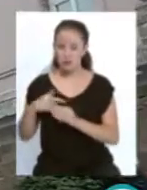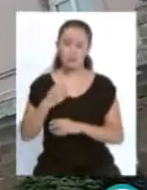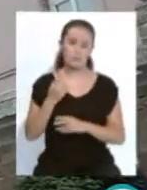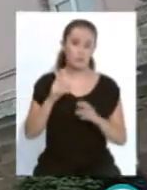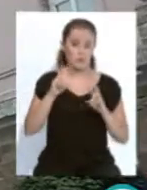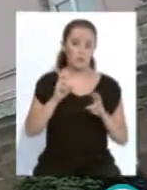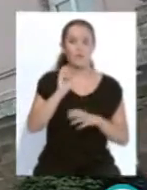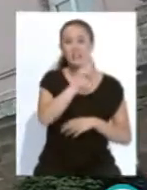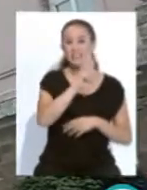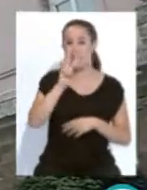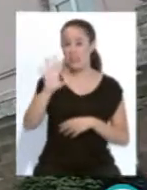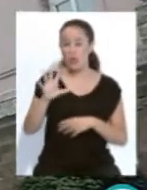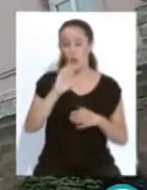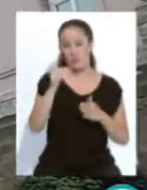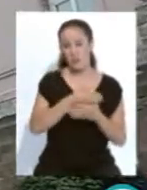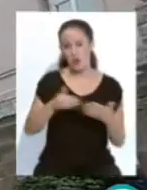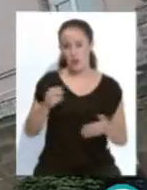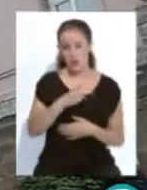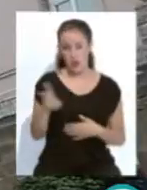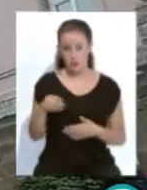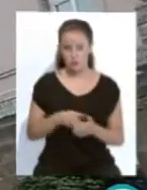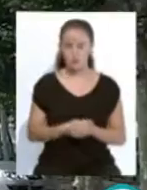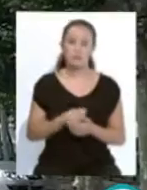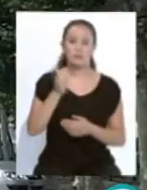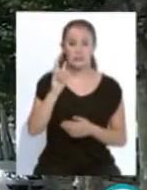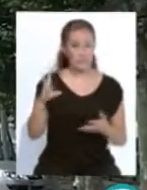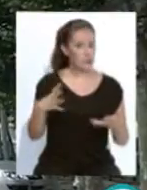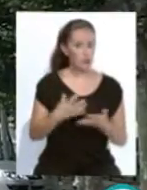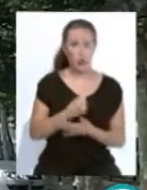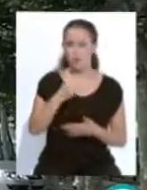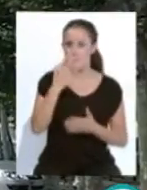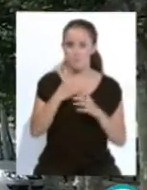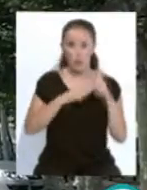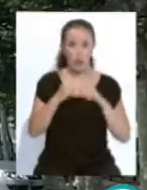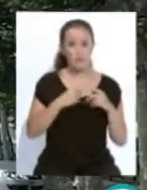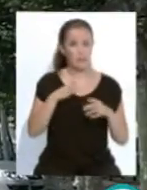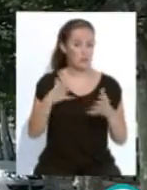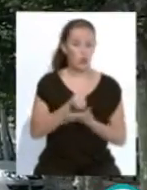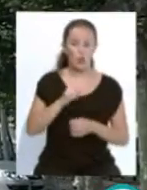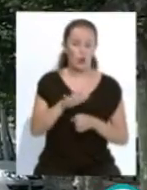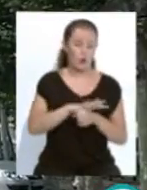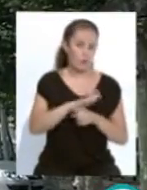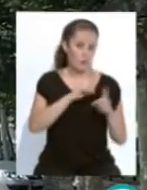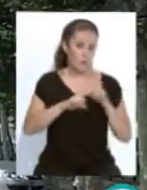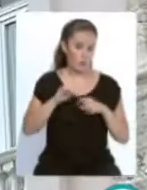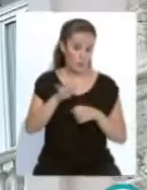de 35 millones de euros y con incidencia en todos los municipios de la provincia de Cádiz.